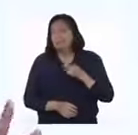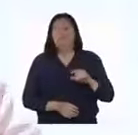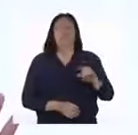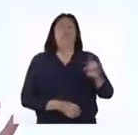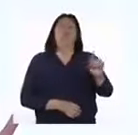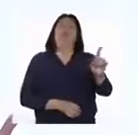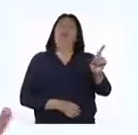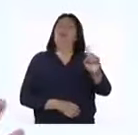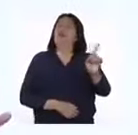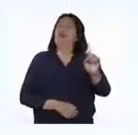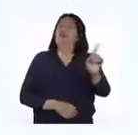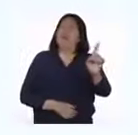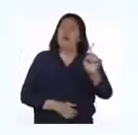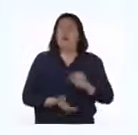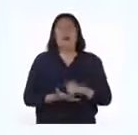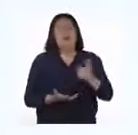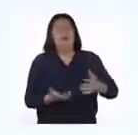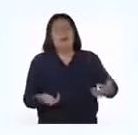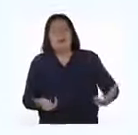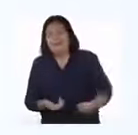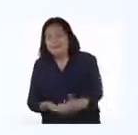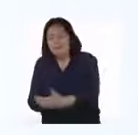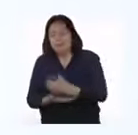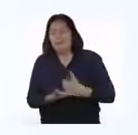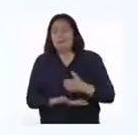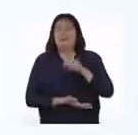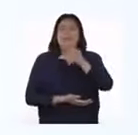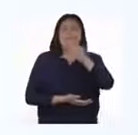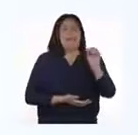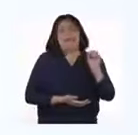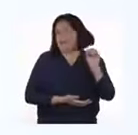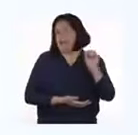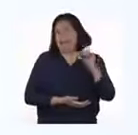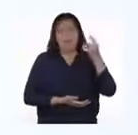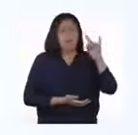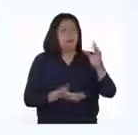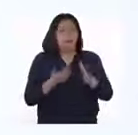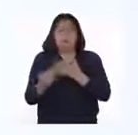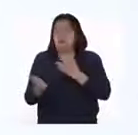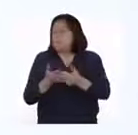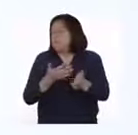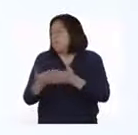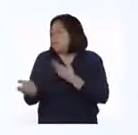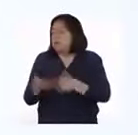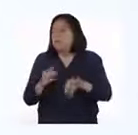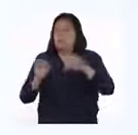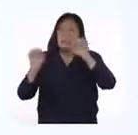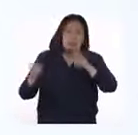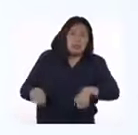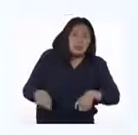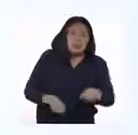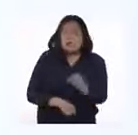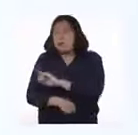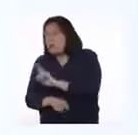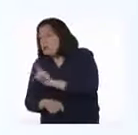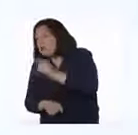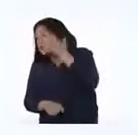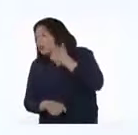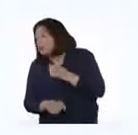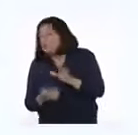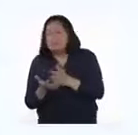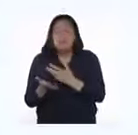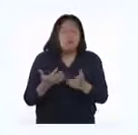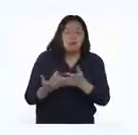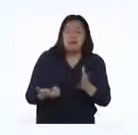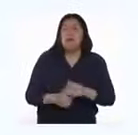No, Patricia. Se capturan 30 vicuñas sin importar si tienen o no la etiqueta.